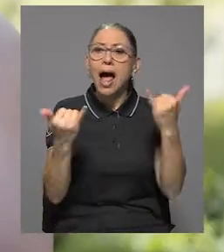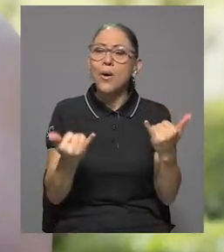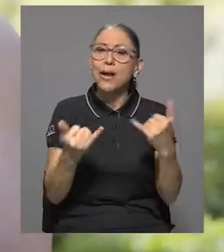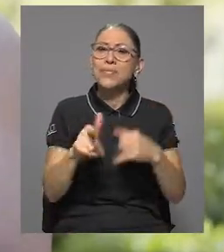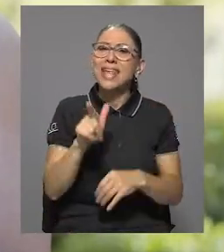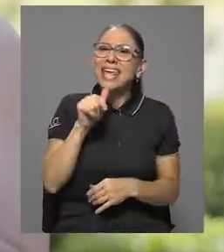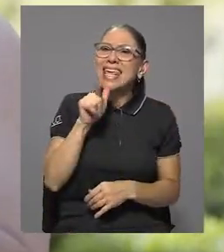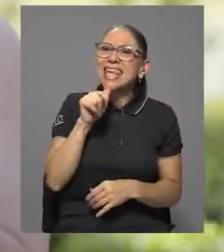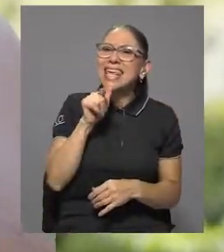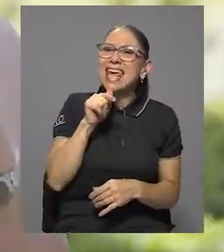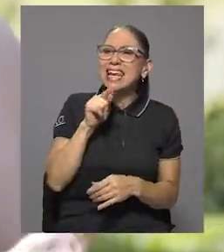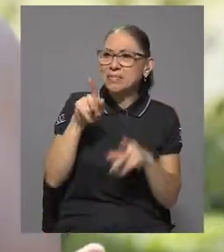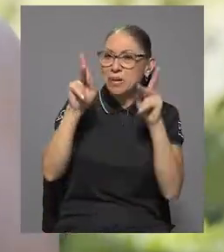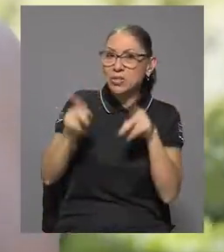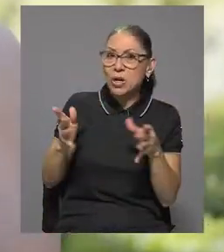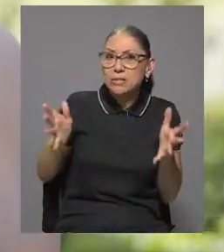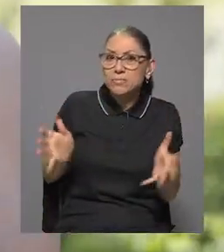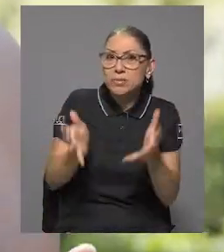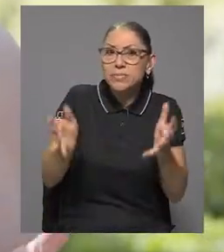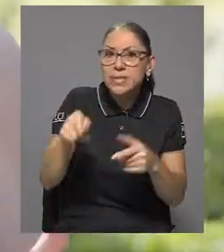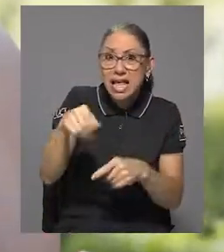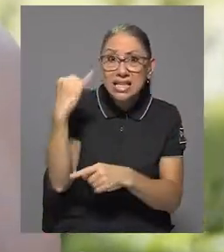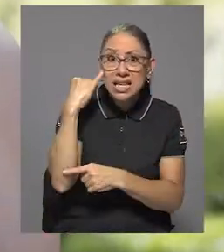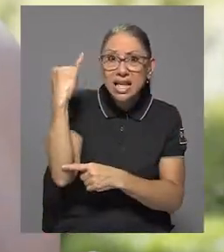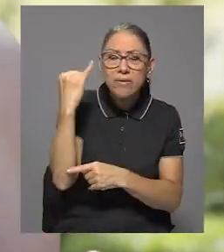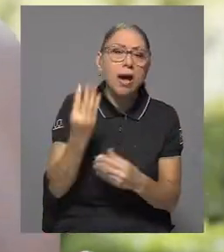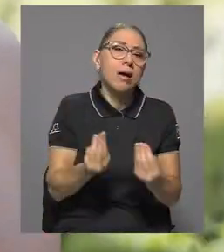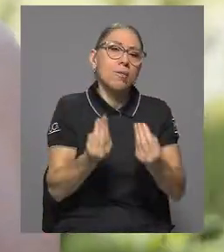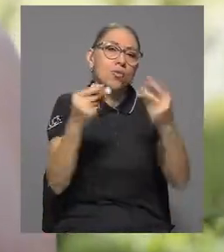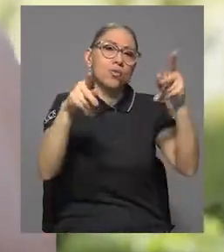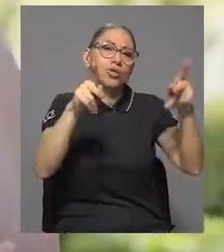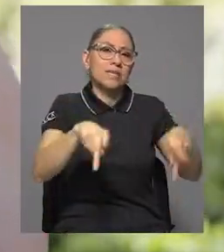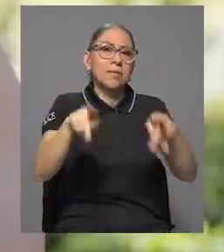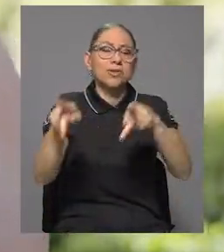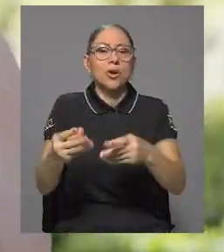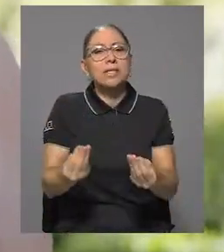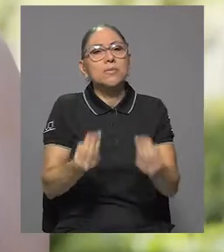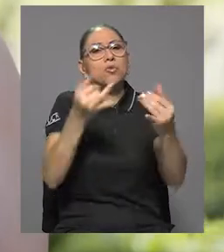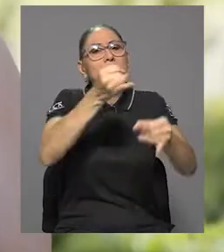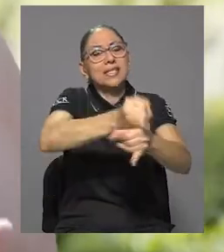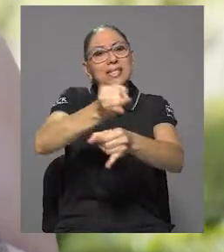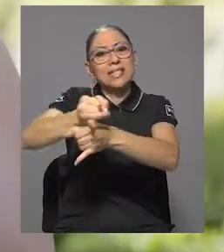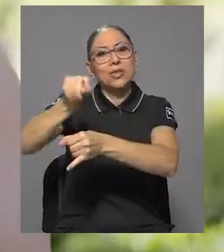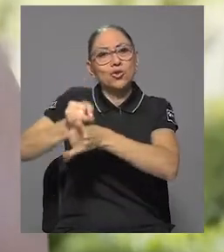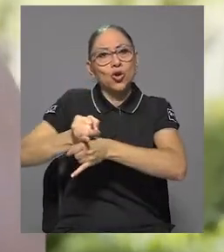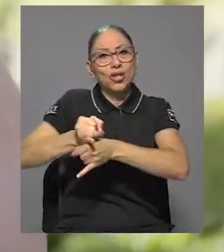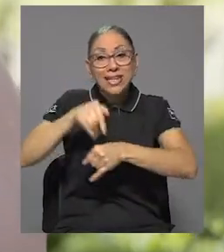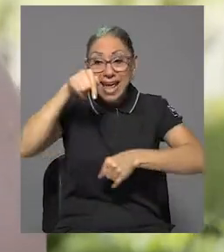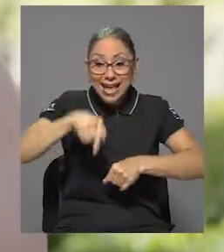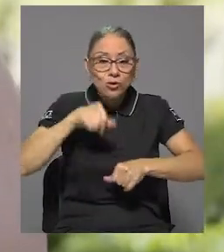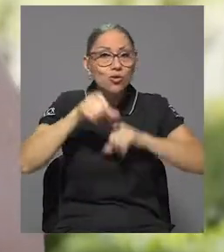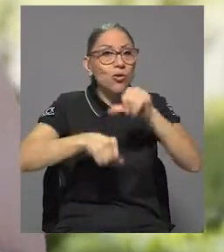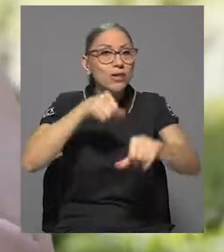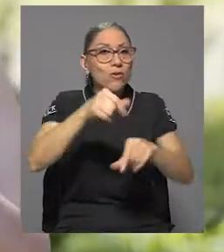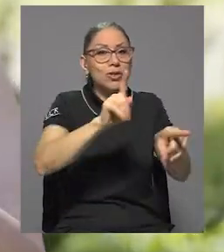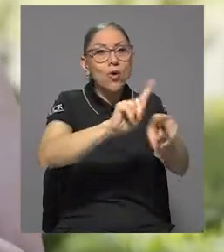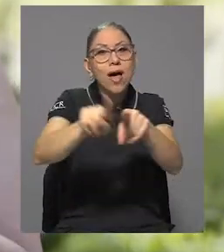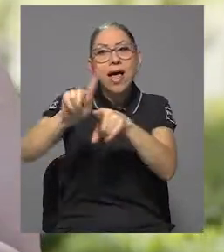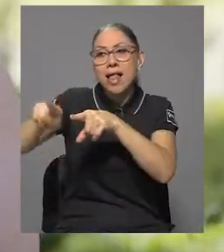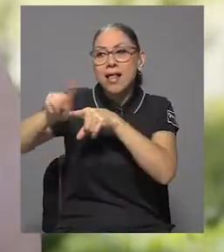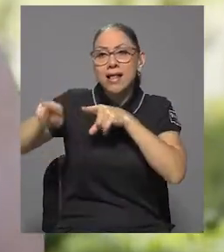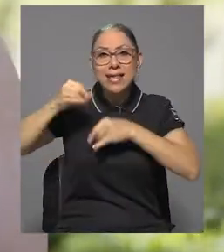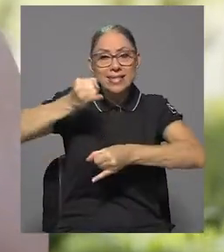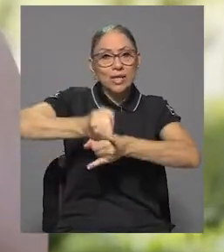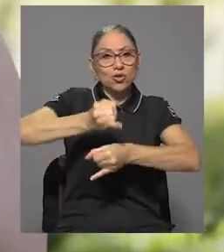¿quiénes son los que estamos tras esta iniciativa? Somos muchas personas, muchas instituciones, esto es un